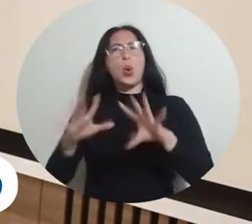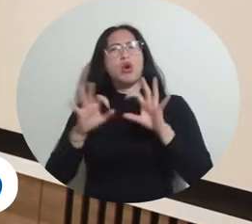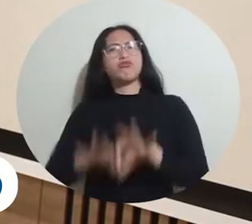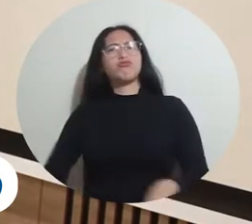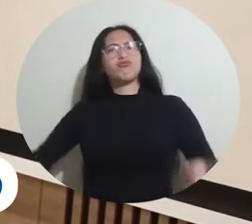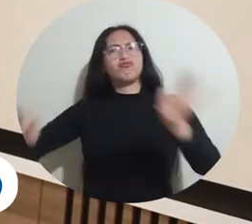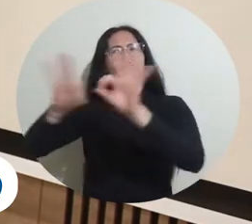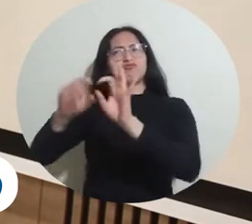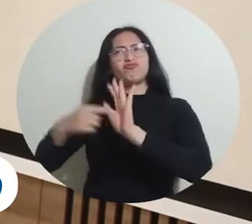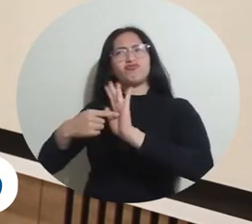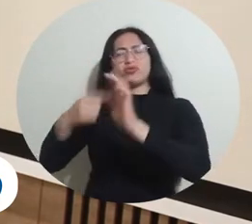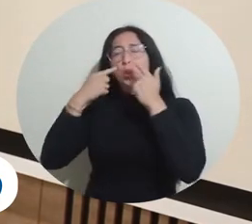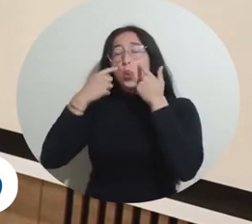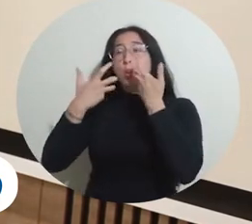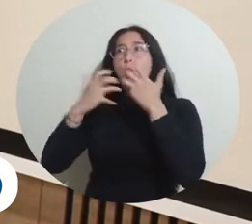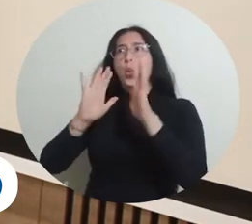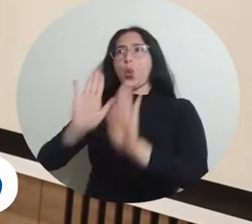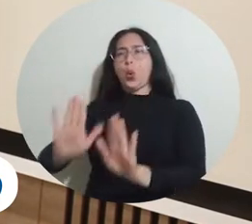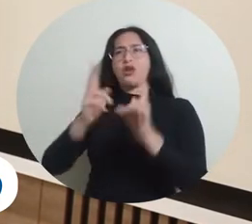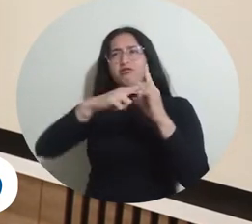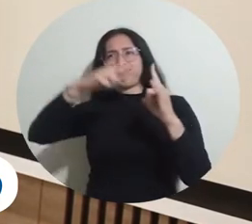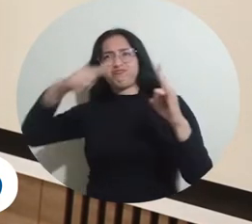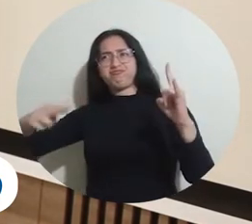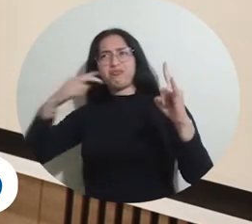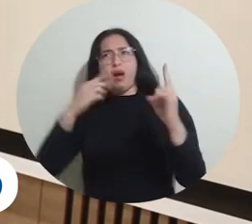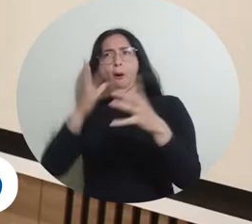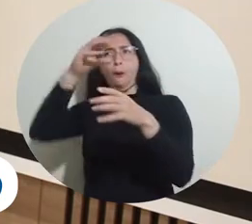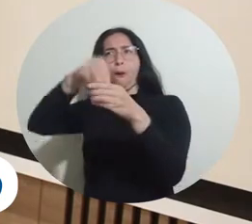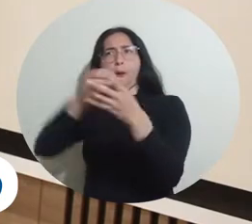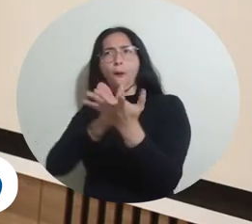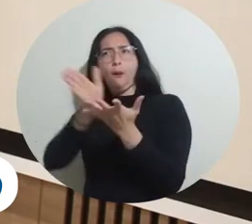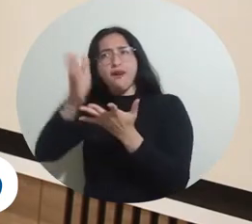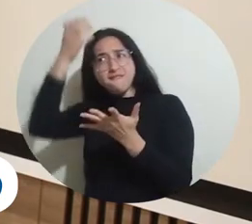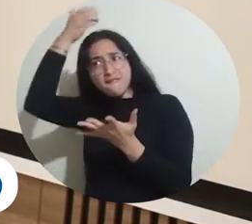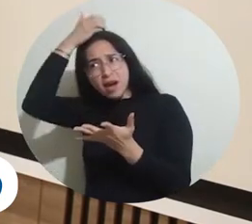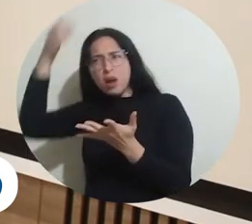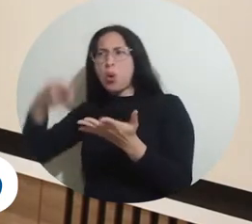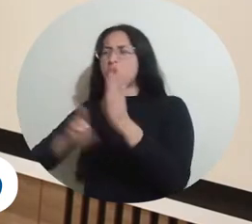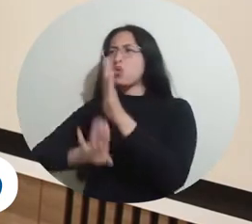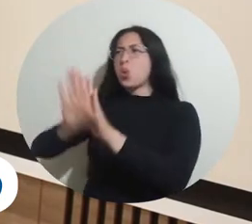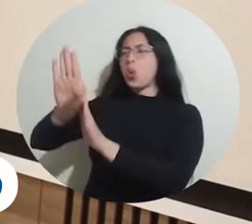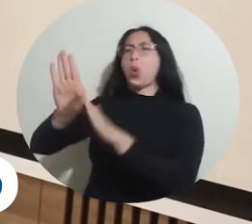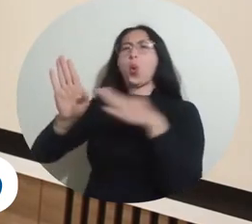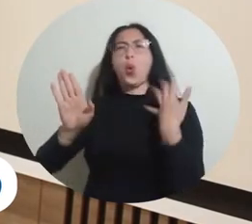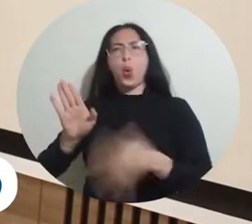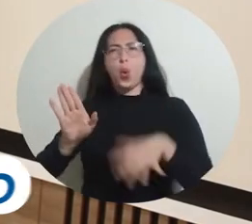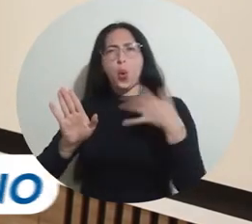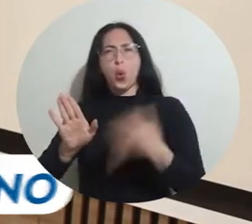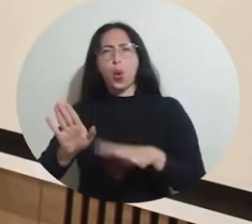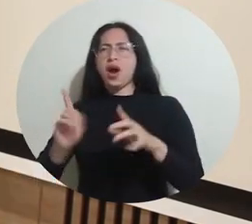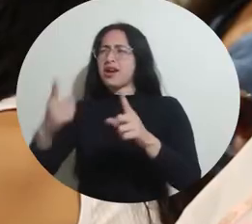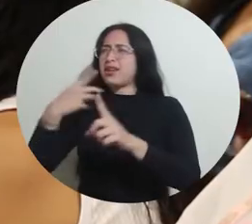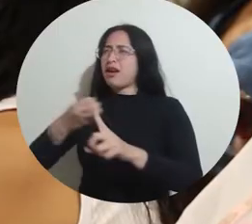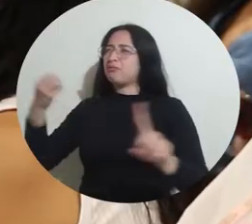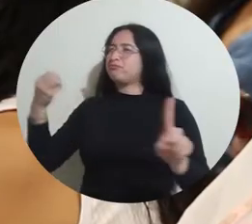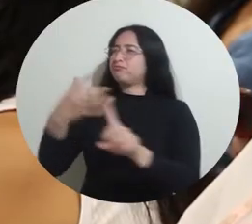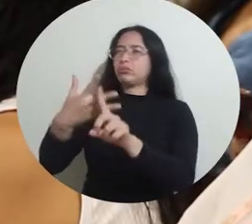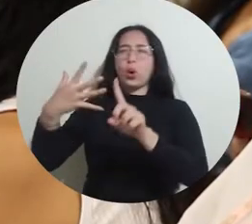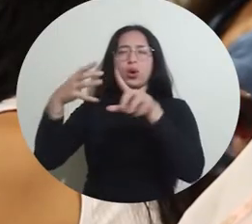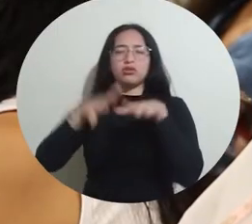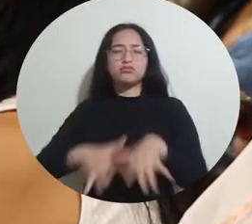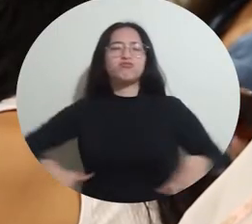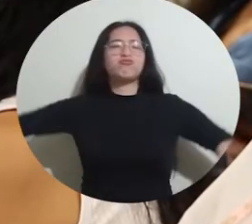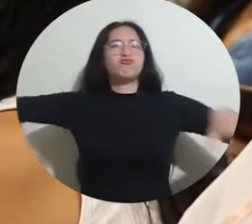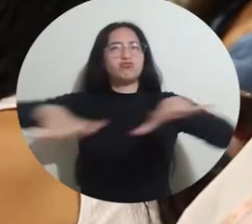del programa de enfermería de la Universidad del Magdalena. Ha generado unos espacios y unos impactos